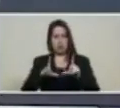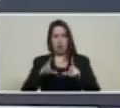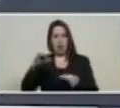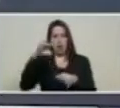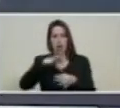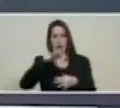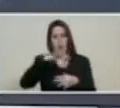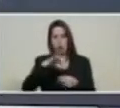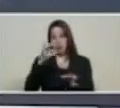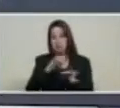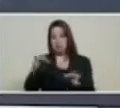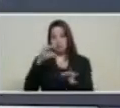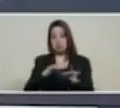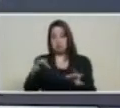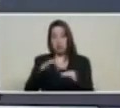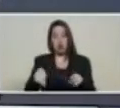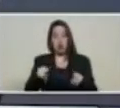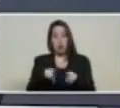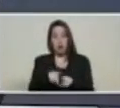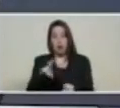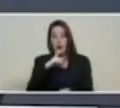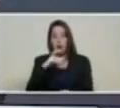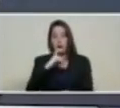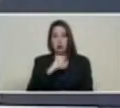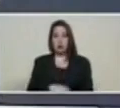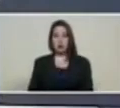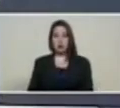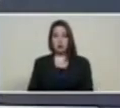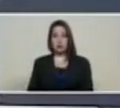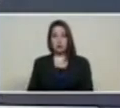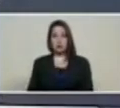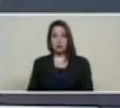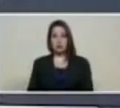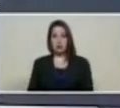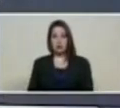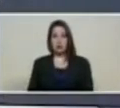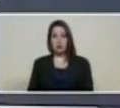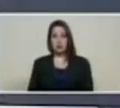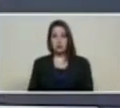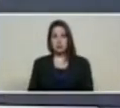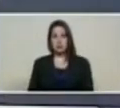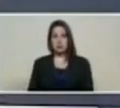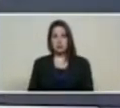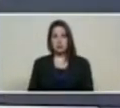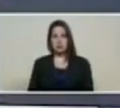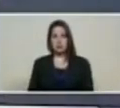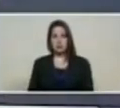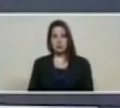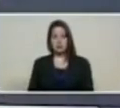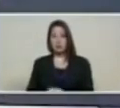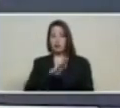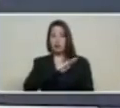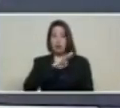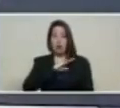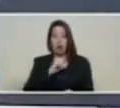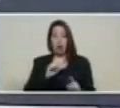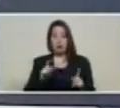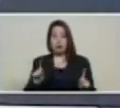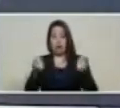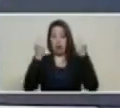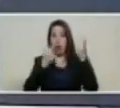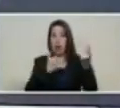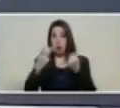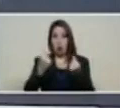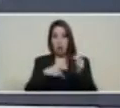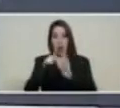Y ahorro, así como estoy ahorrando en oro, certificado sólido, el plan de ahorro del programa de recuperación económica